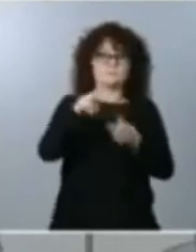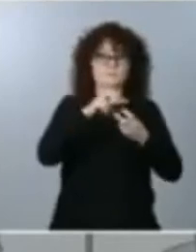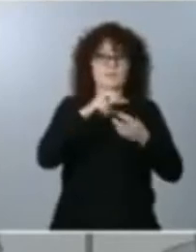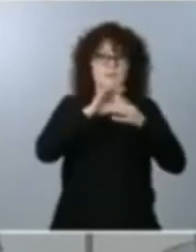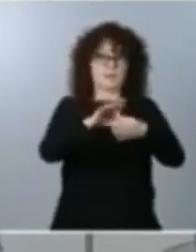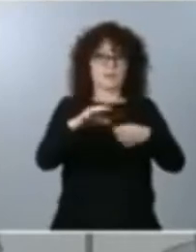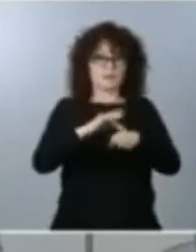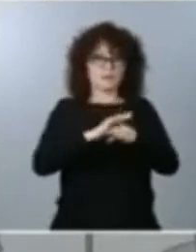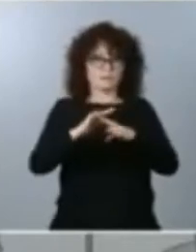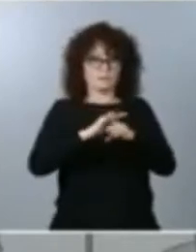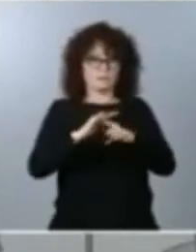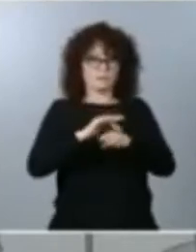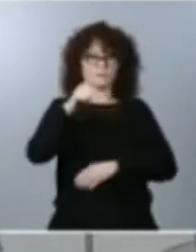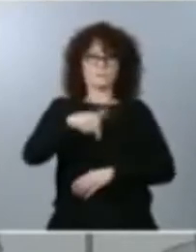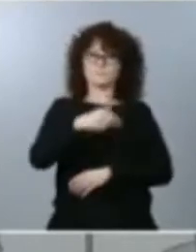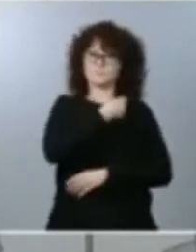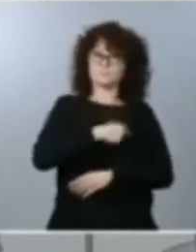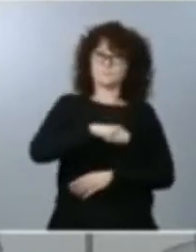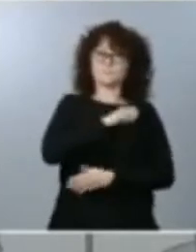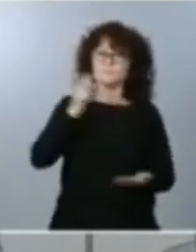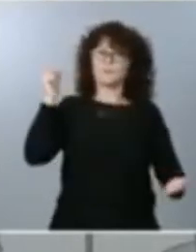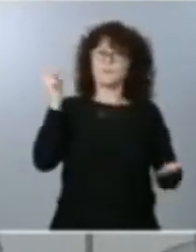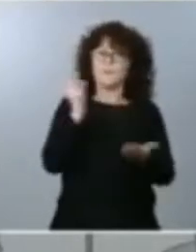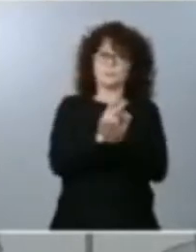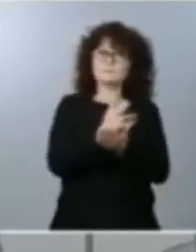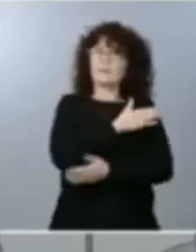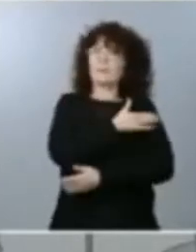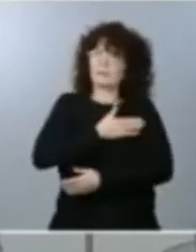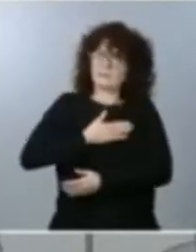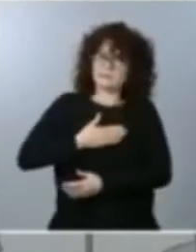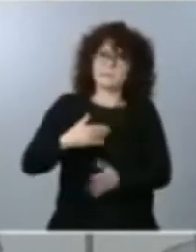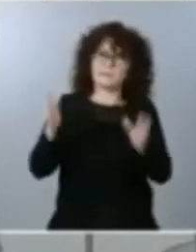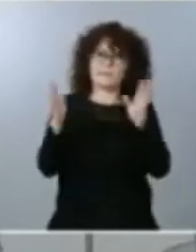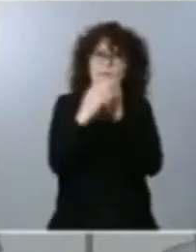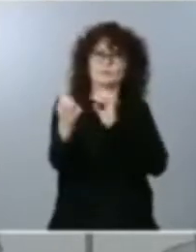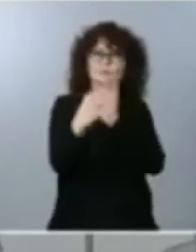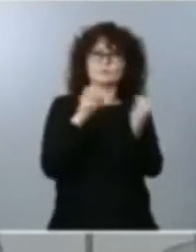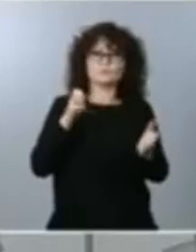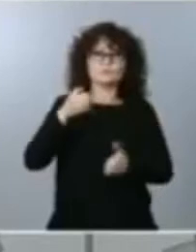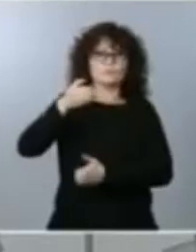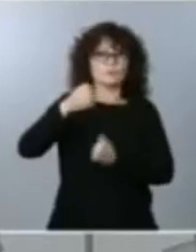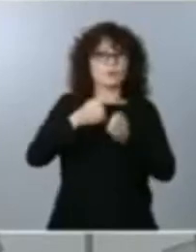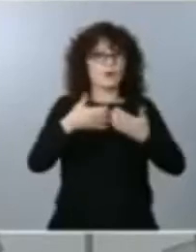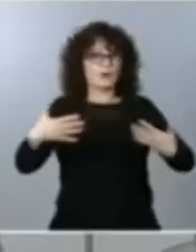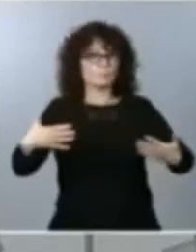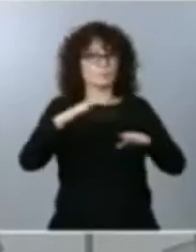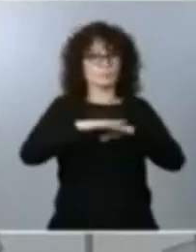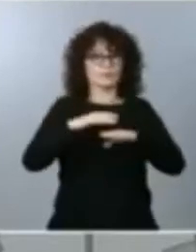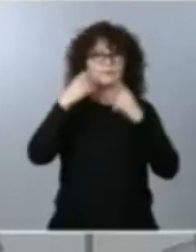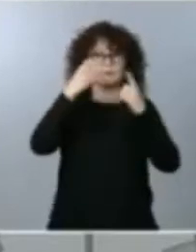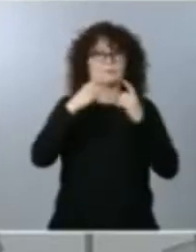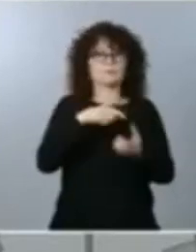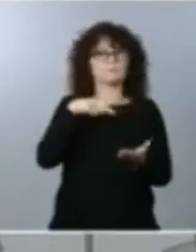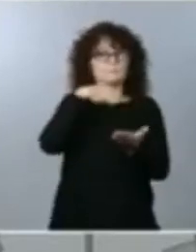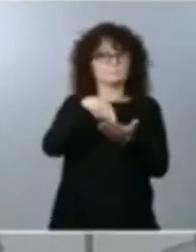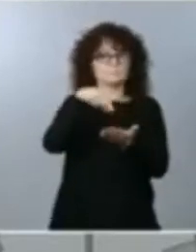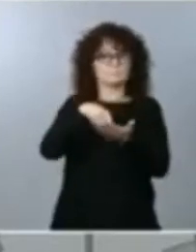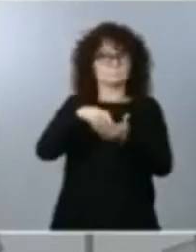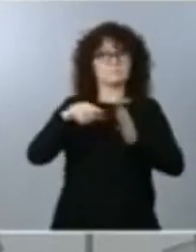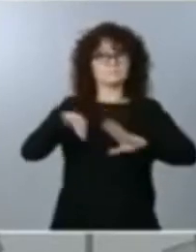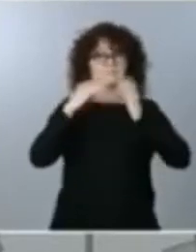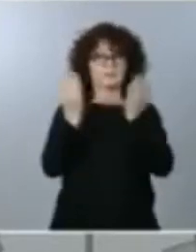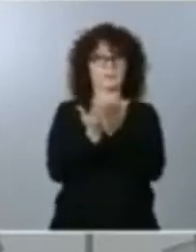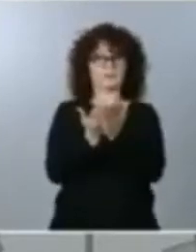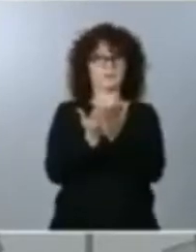apuesta por lograr un consenso amplio para reformar el marco impositivo internacional, para hacer frente a esta ilusión